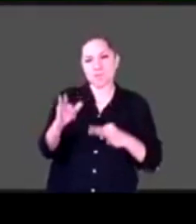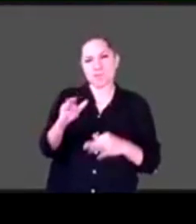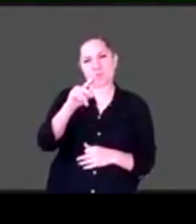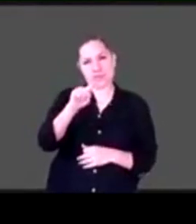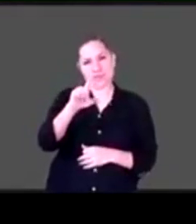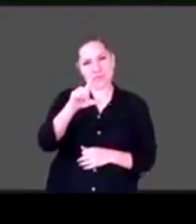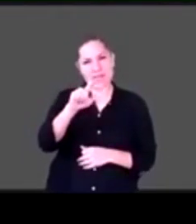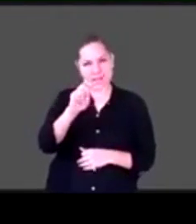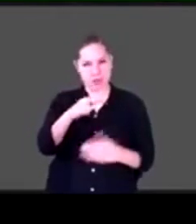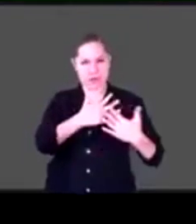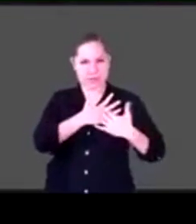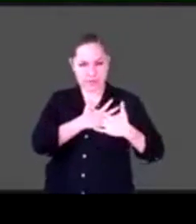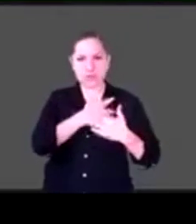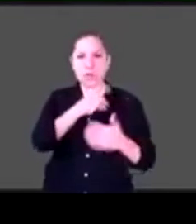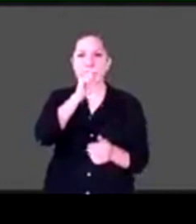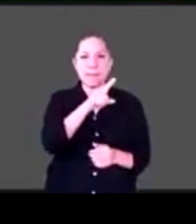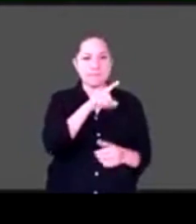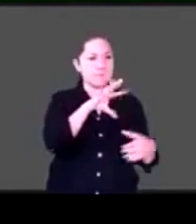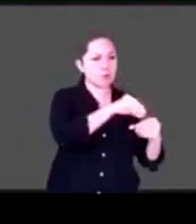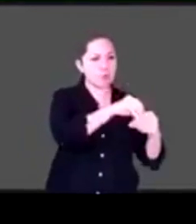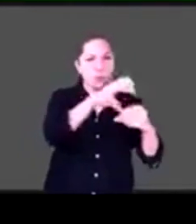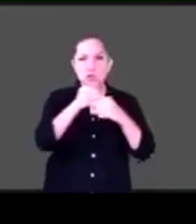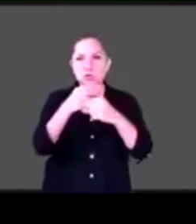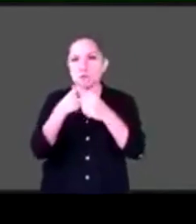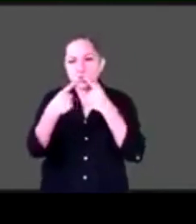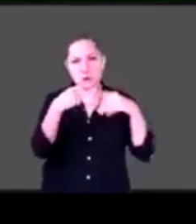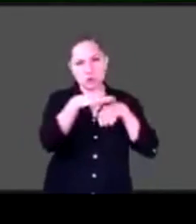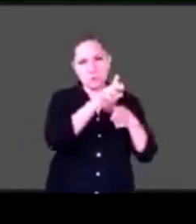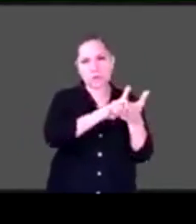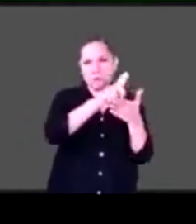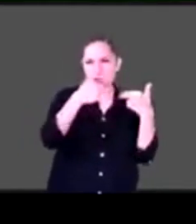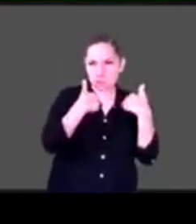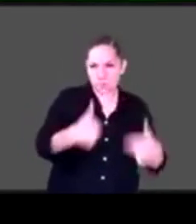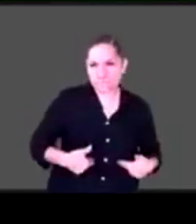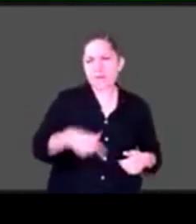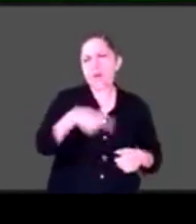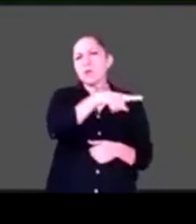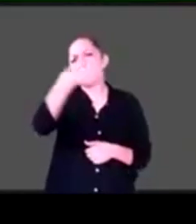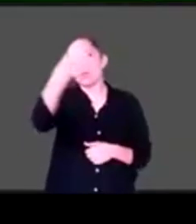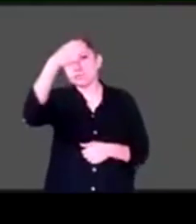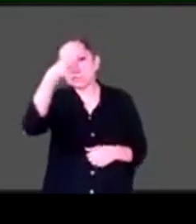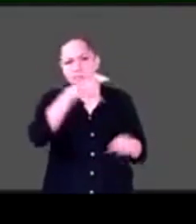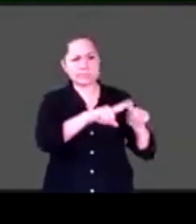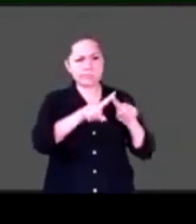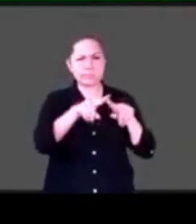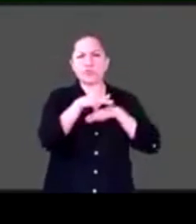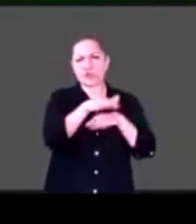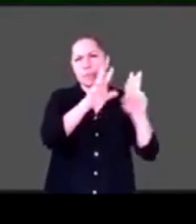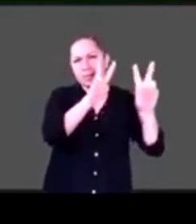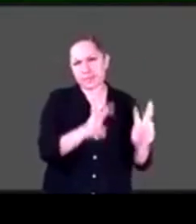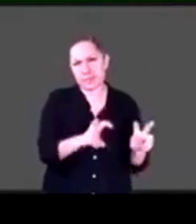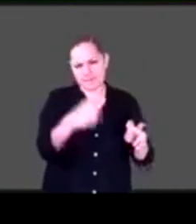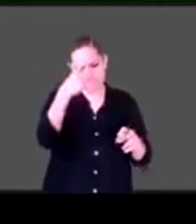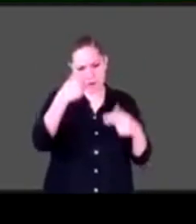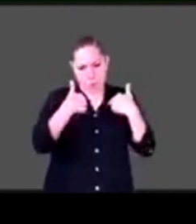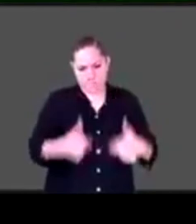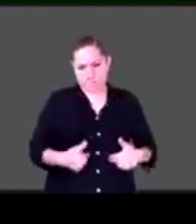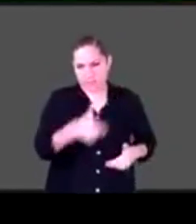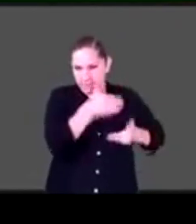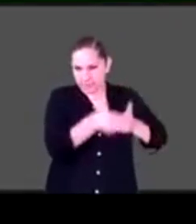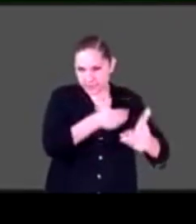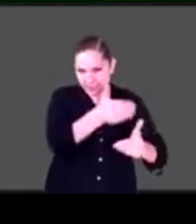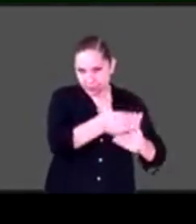y es muy reconocido como conferencista en temas, precisamente, de desarrollo humano. Es un gran deportista, que ha